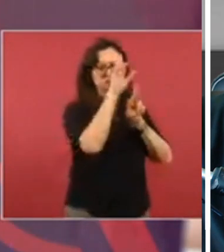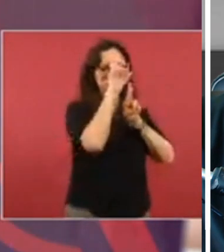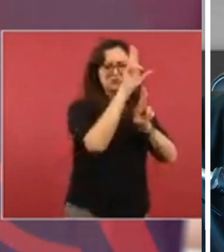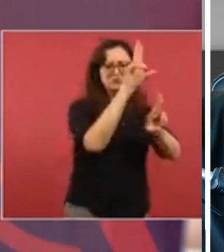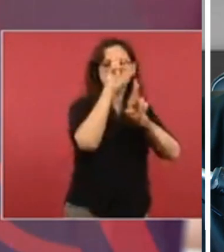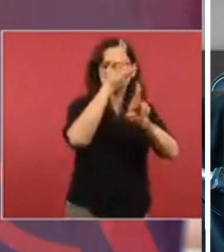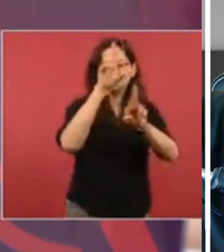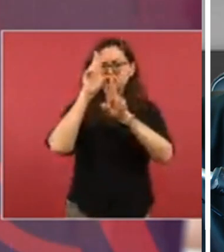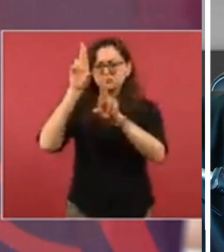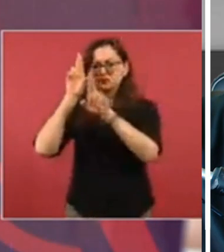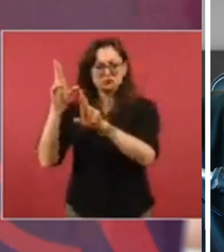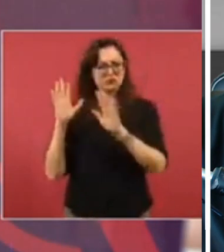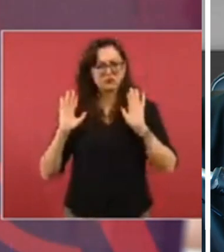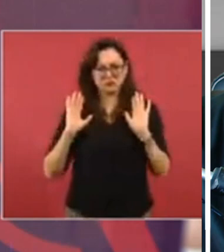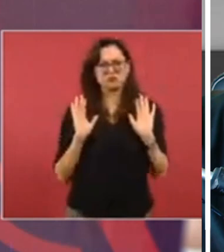son